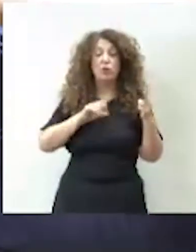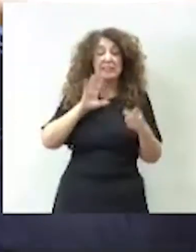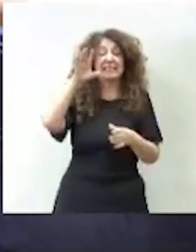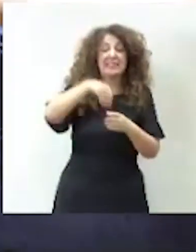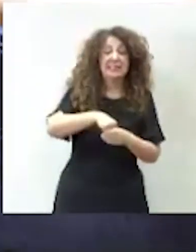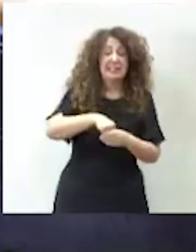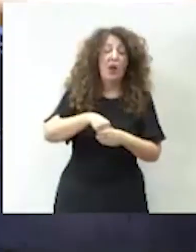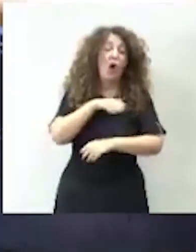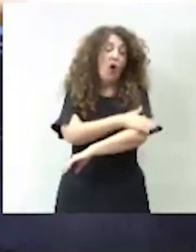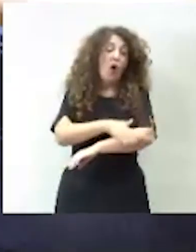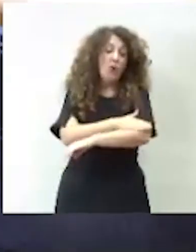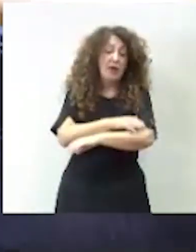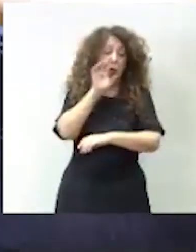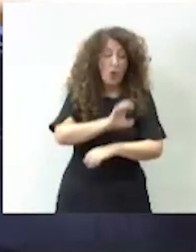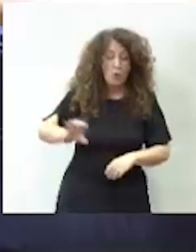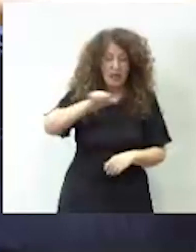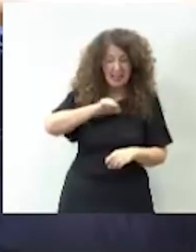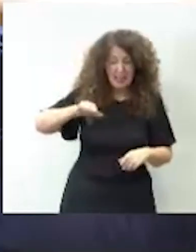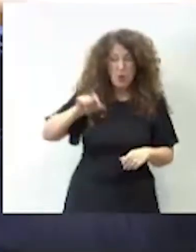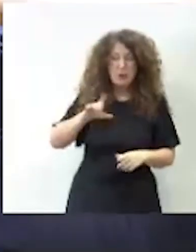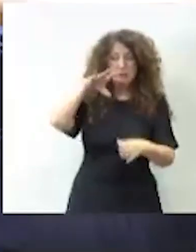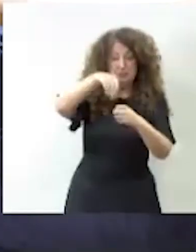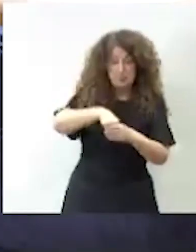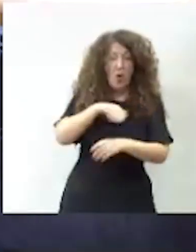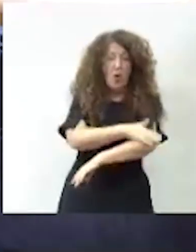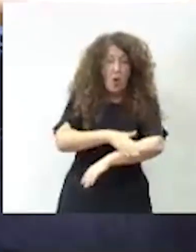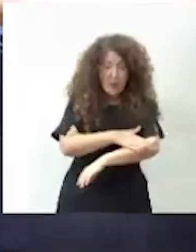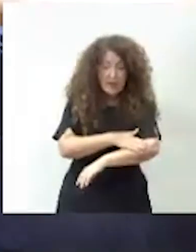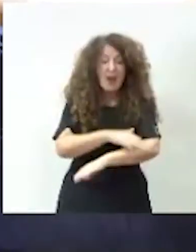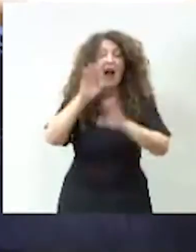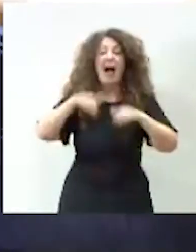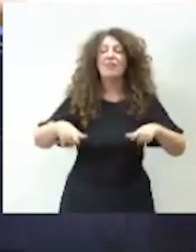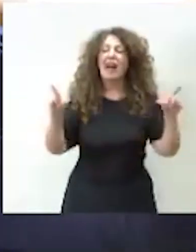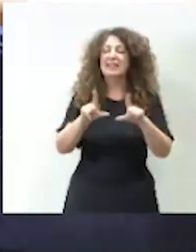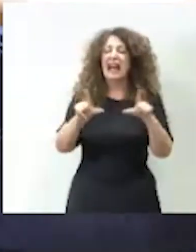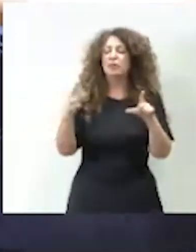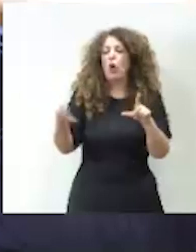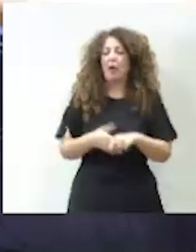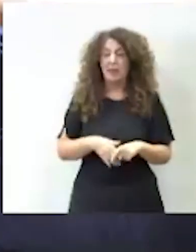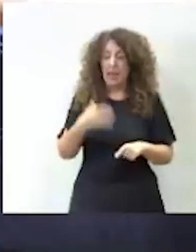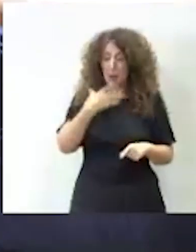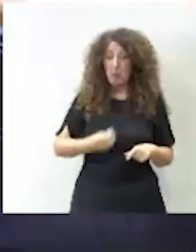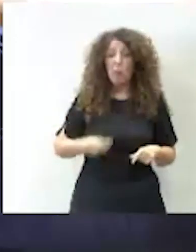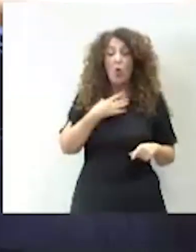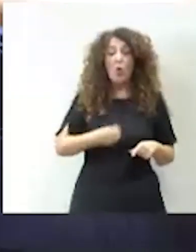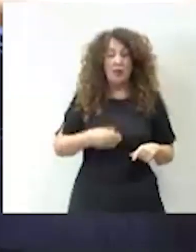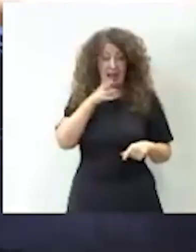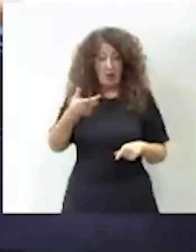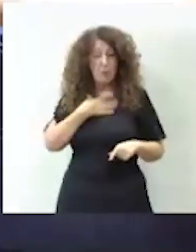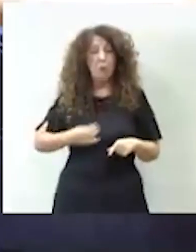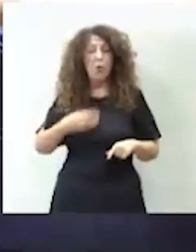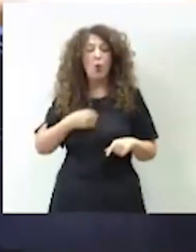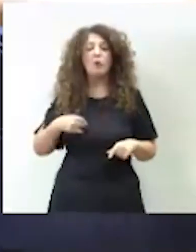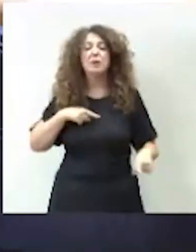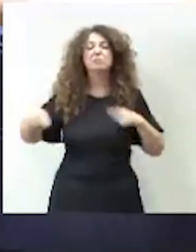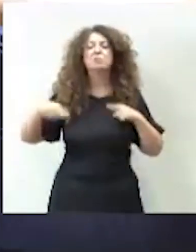comunidades autónomas, ¿quiere que hablemos de lo que están haciendo, señor Suárez? Muy bien. Pues vayámonos a la comunidad de Murcia. ¿Sabes a quién han puesto a